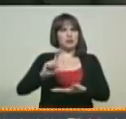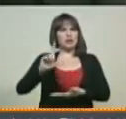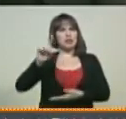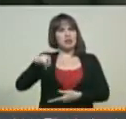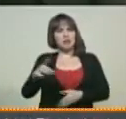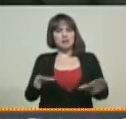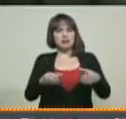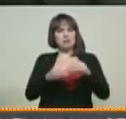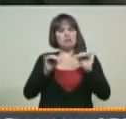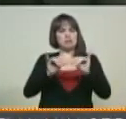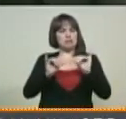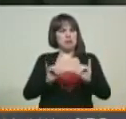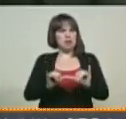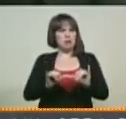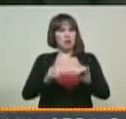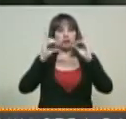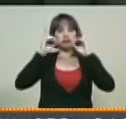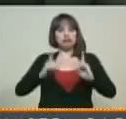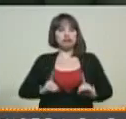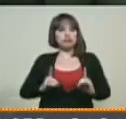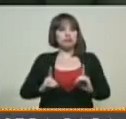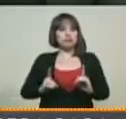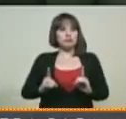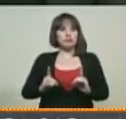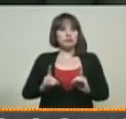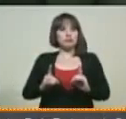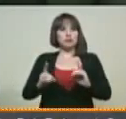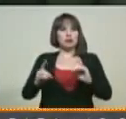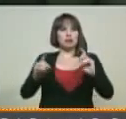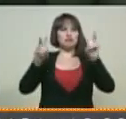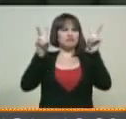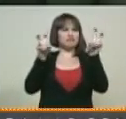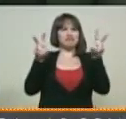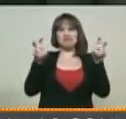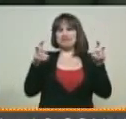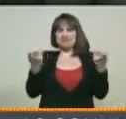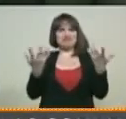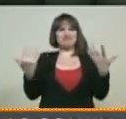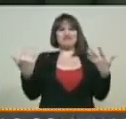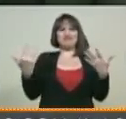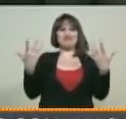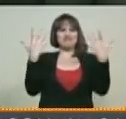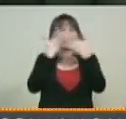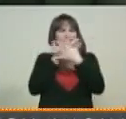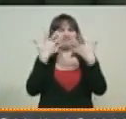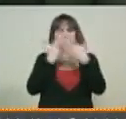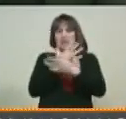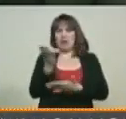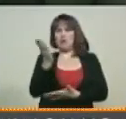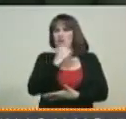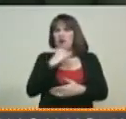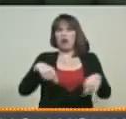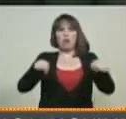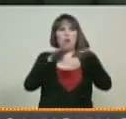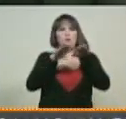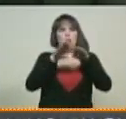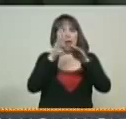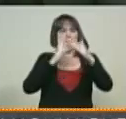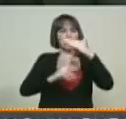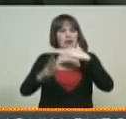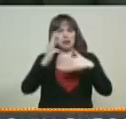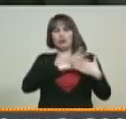reunión, bueno, se decidieron aspectos que nada tienen que ver con la realidad de los flujos migratorios